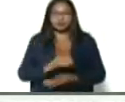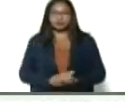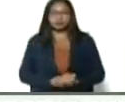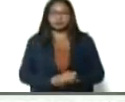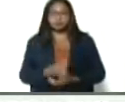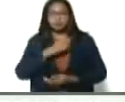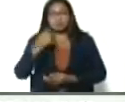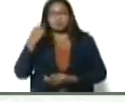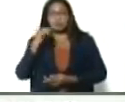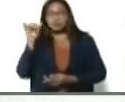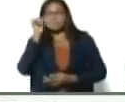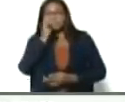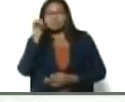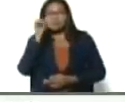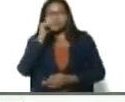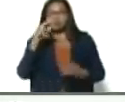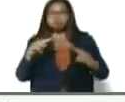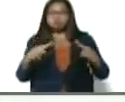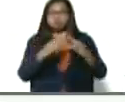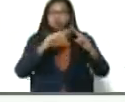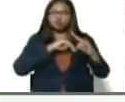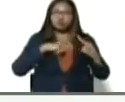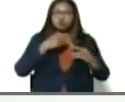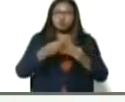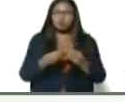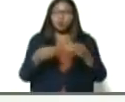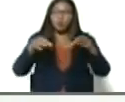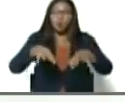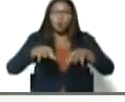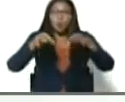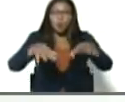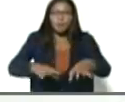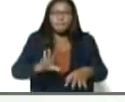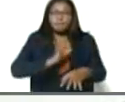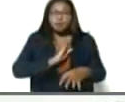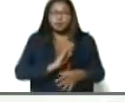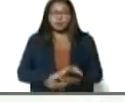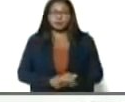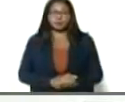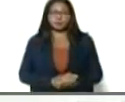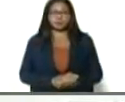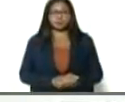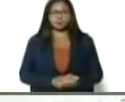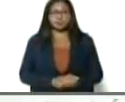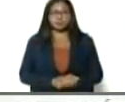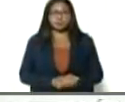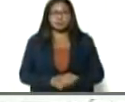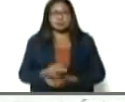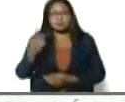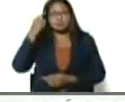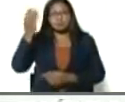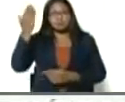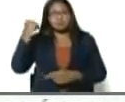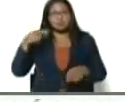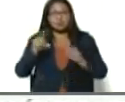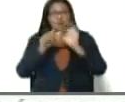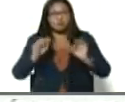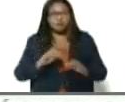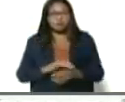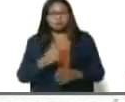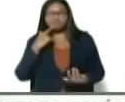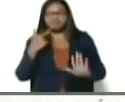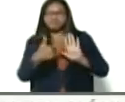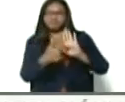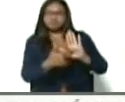video por allí del encuentro que hicimos con los campesinos y campesinas en el INTI el día de ayer. Y allí